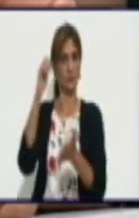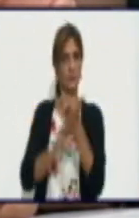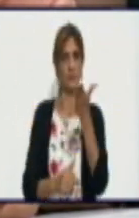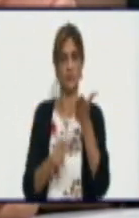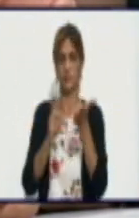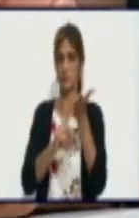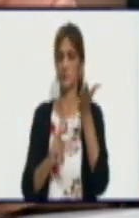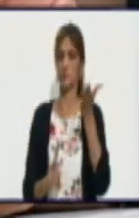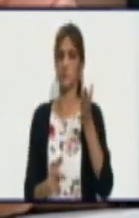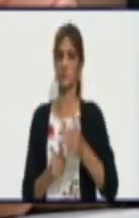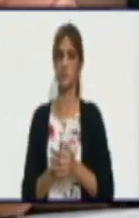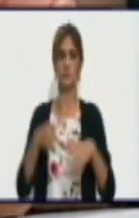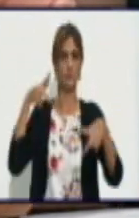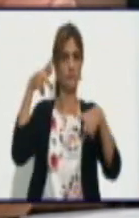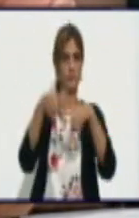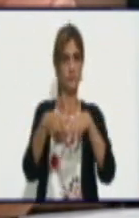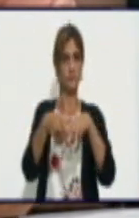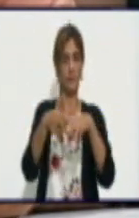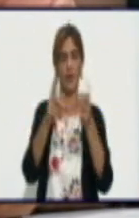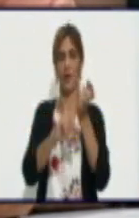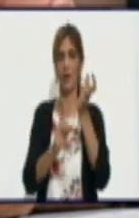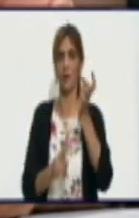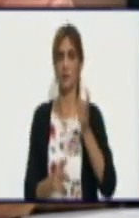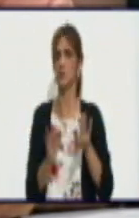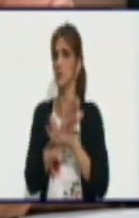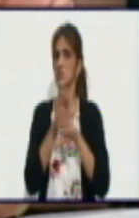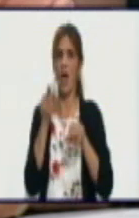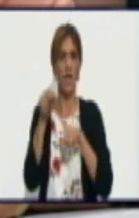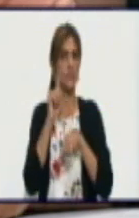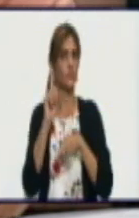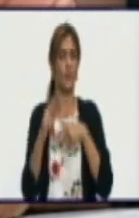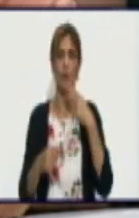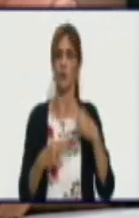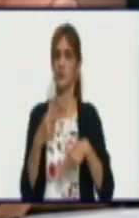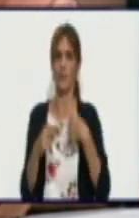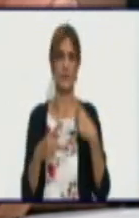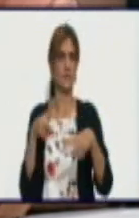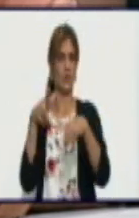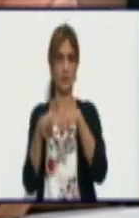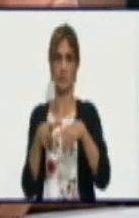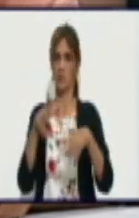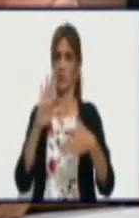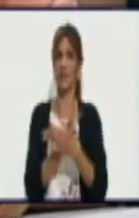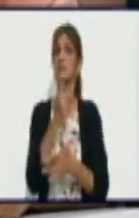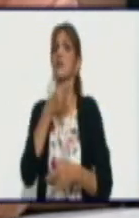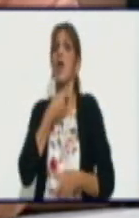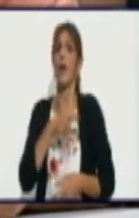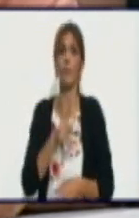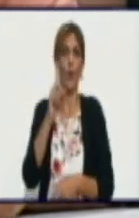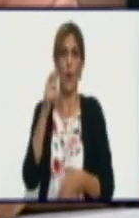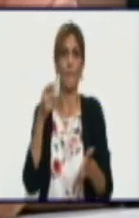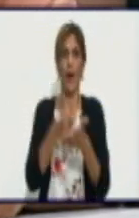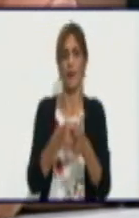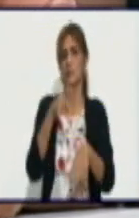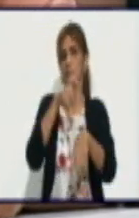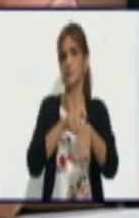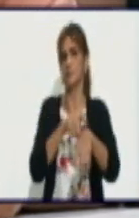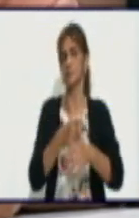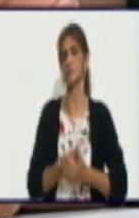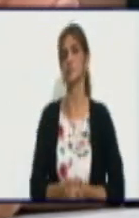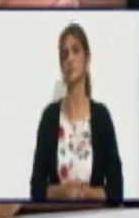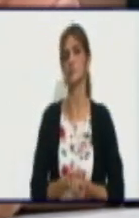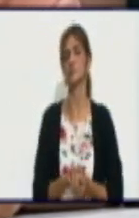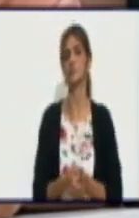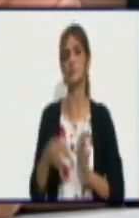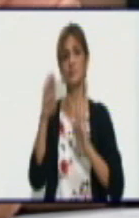es posible a partir de que existe un contrato directo con cada uno de los beneficiarios. Las medidas que se proponen tienen carácter retroactivo desde